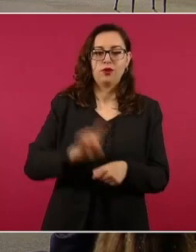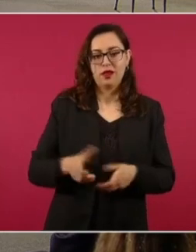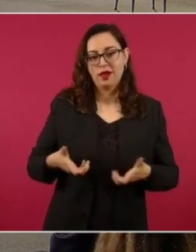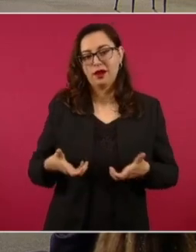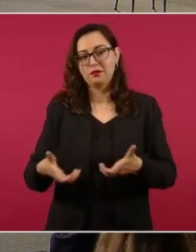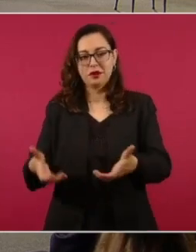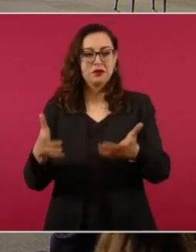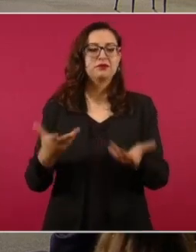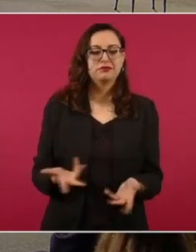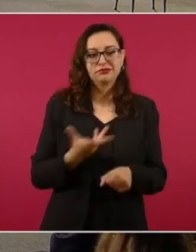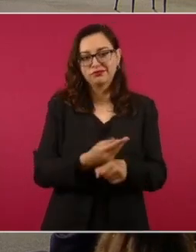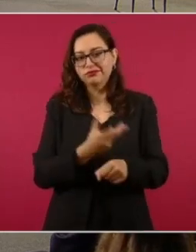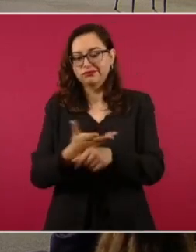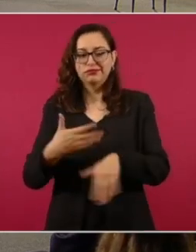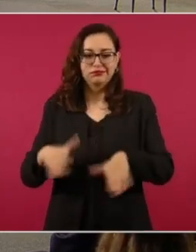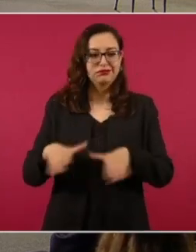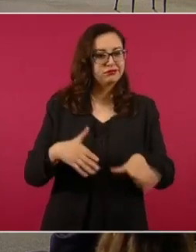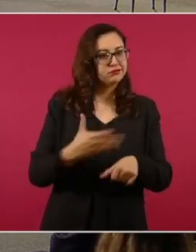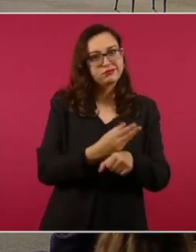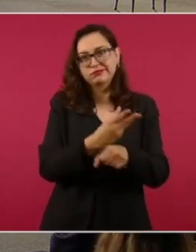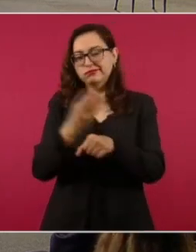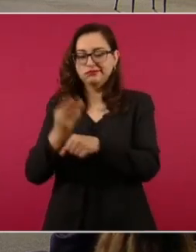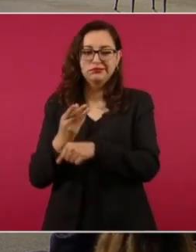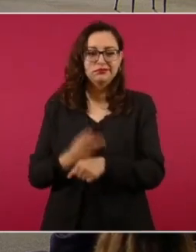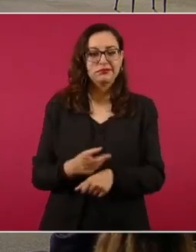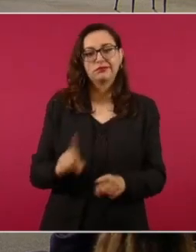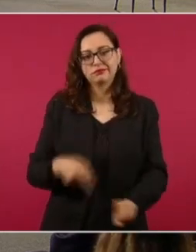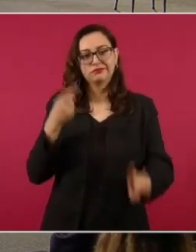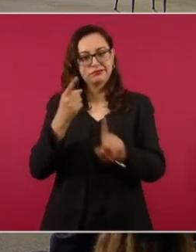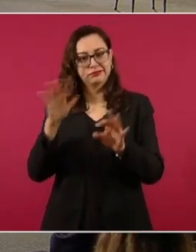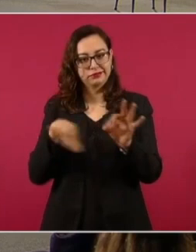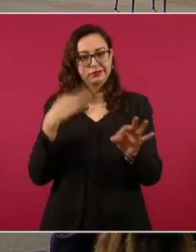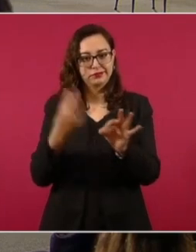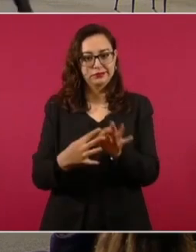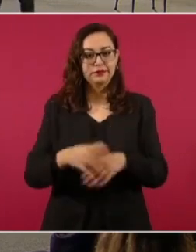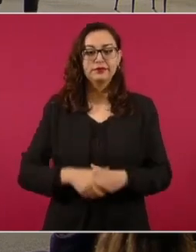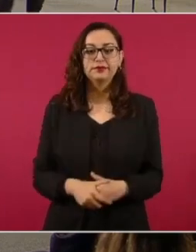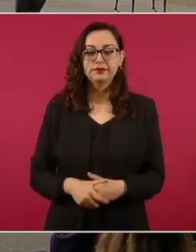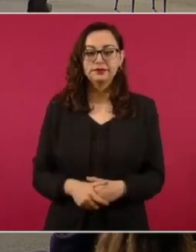Caminero, presidente, y no me restaría más que decirle de estos cuatro proyectos, misión cumplida, señor presidente. Gracias.